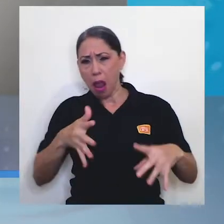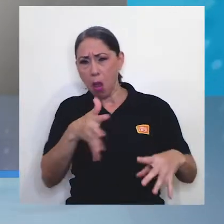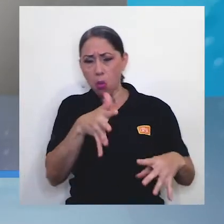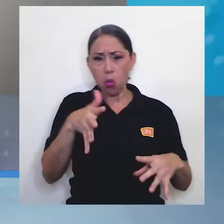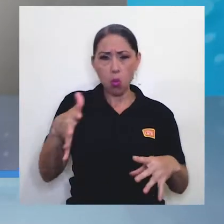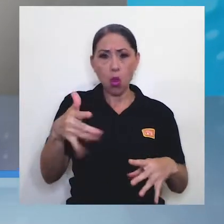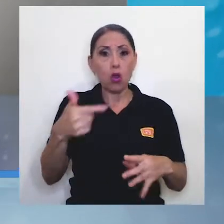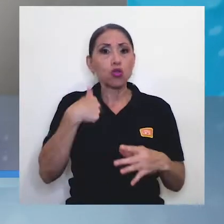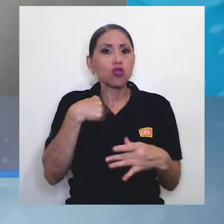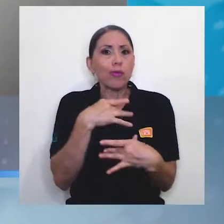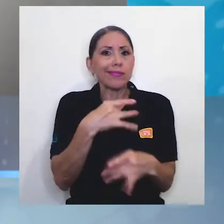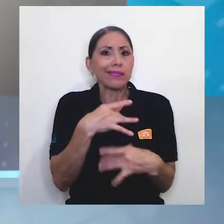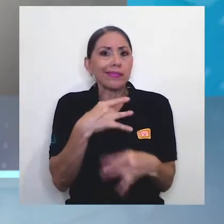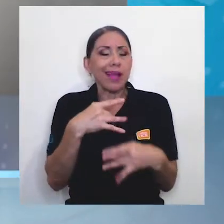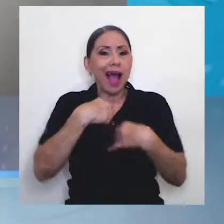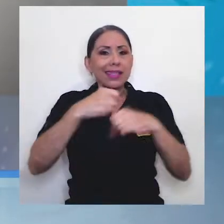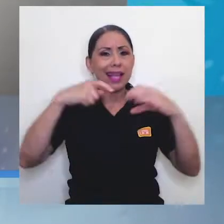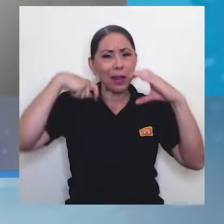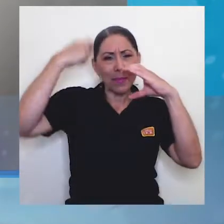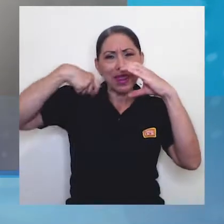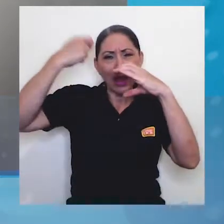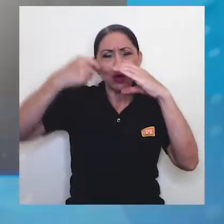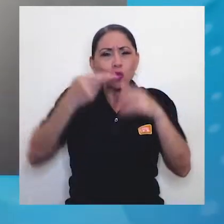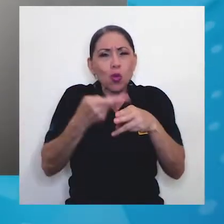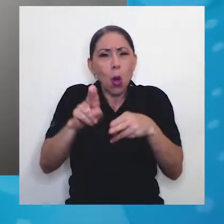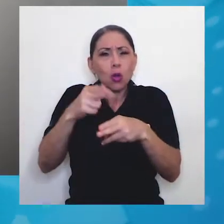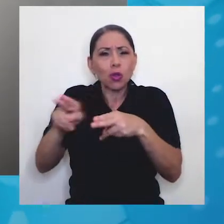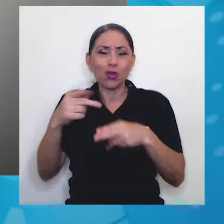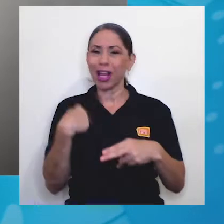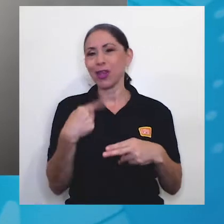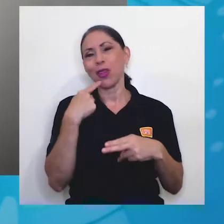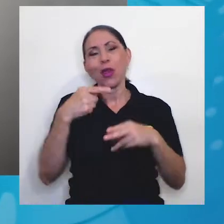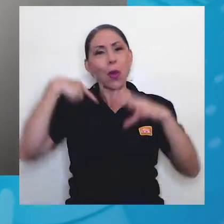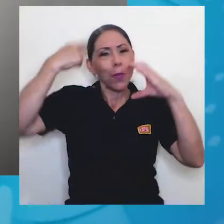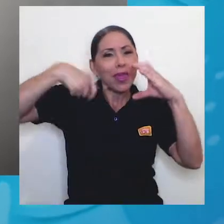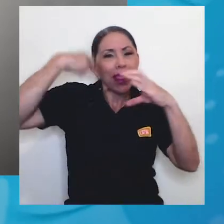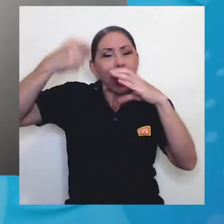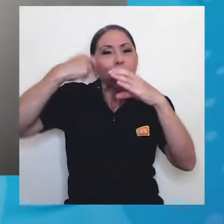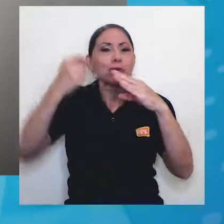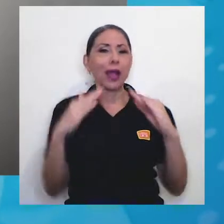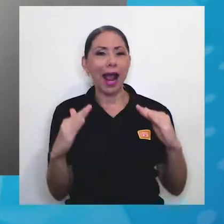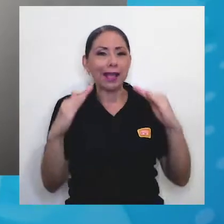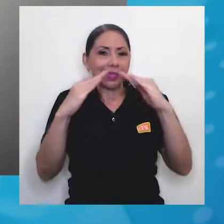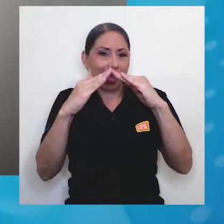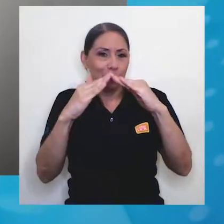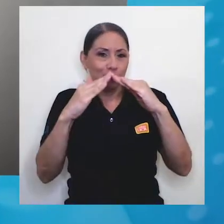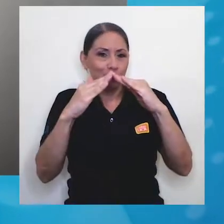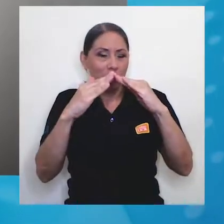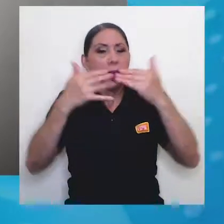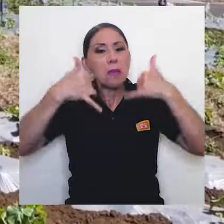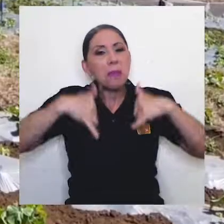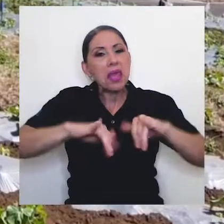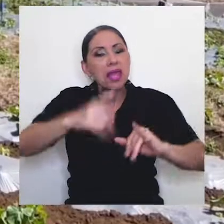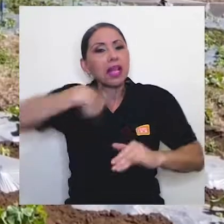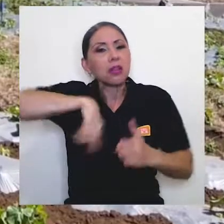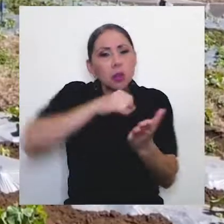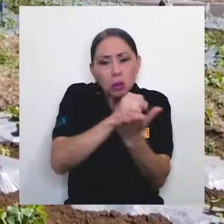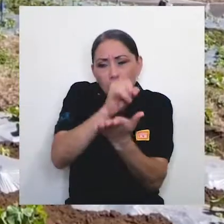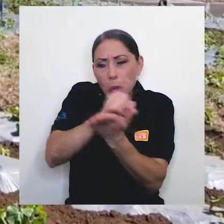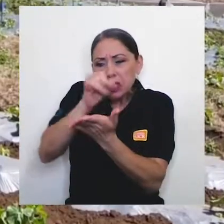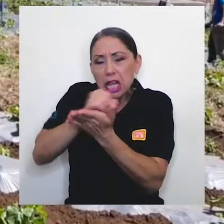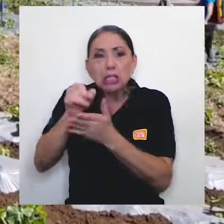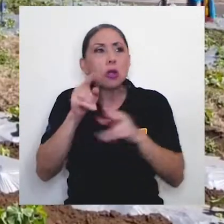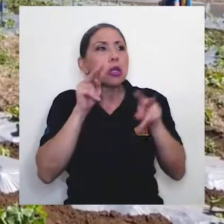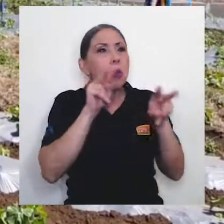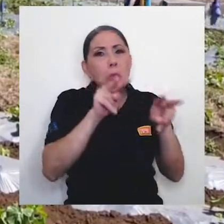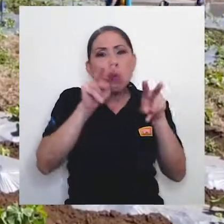hacer videos cortos, lo que yo llamo videos caseros, que se filman mientras estamos trabajando en nuestras investigaciones. La motivación